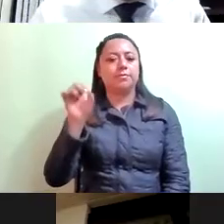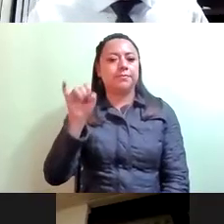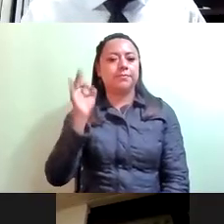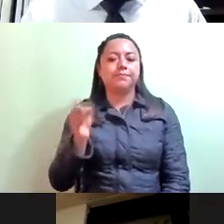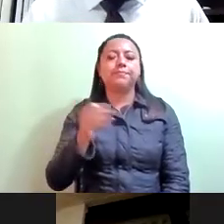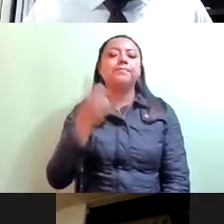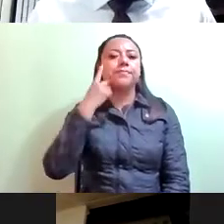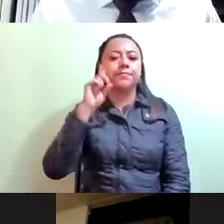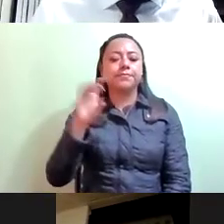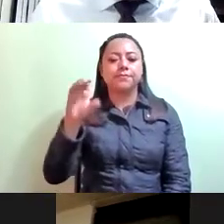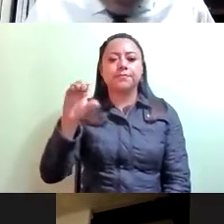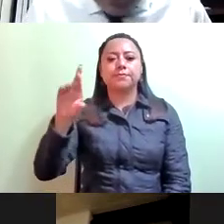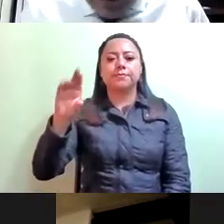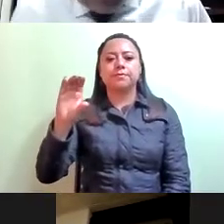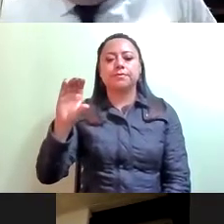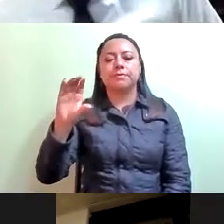Diputada Circe Camacho Bastida.